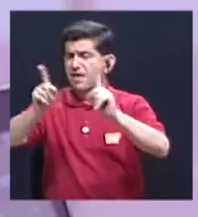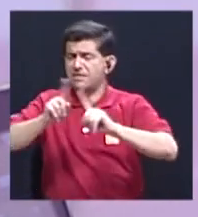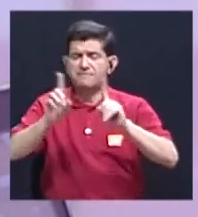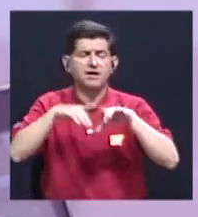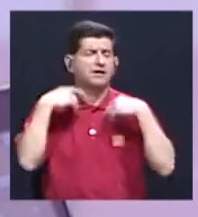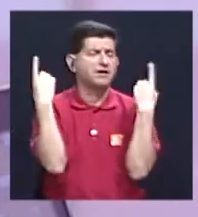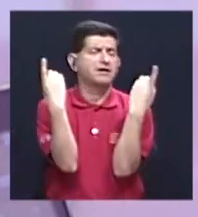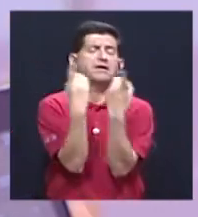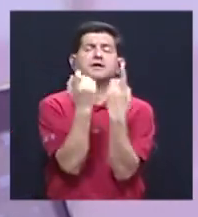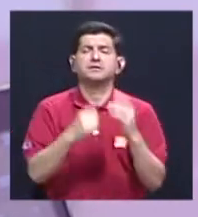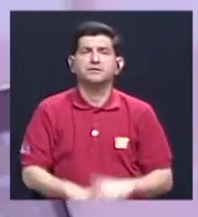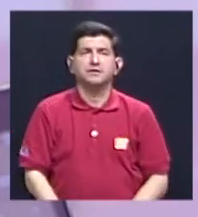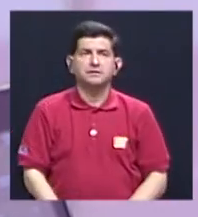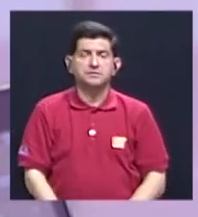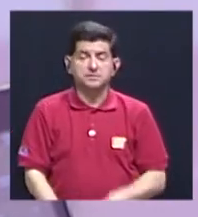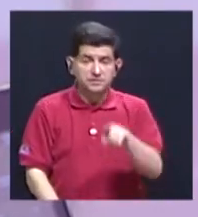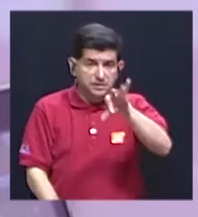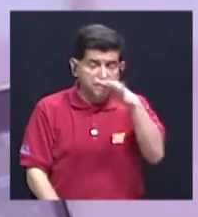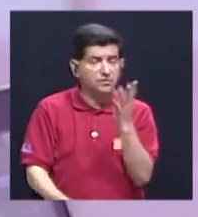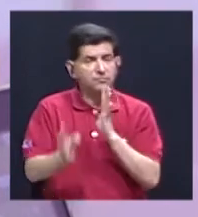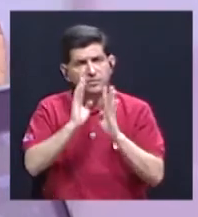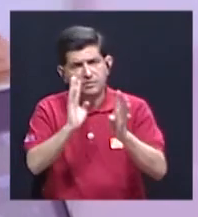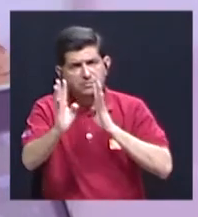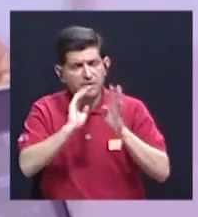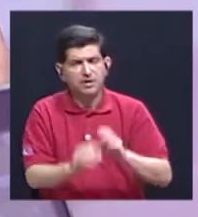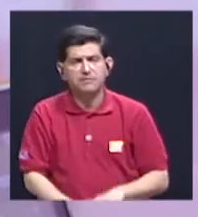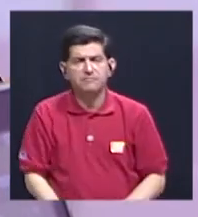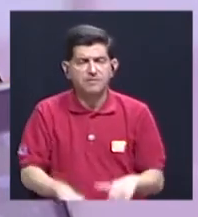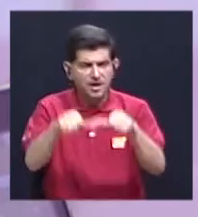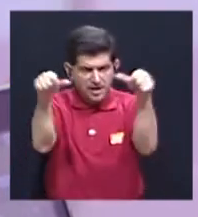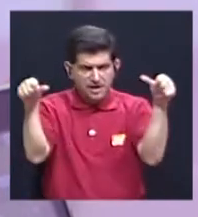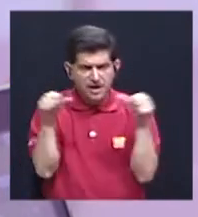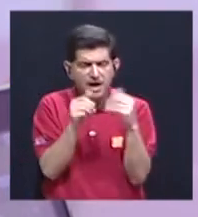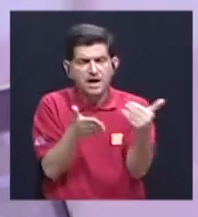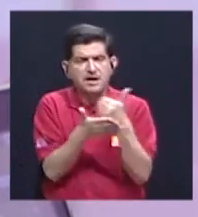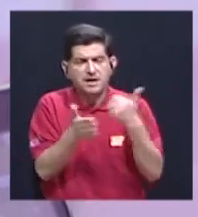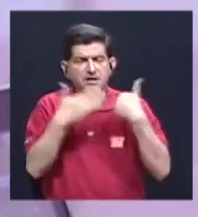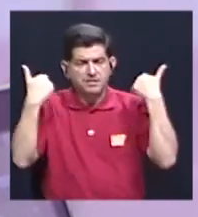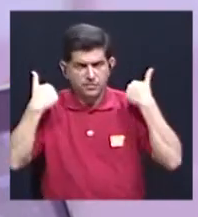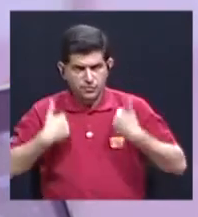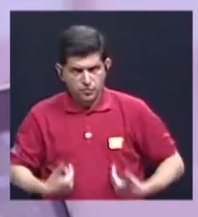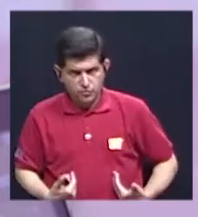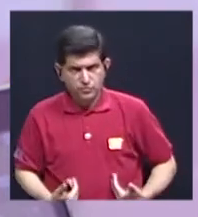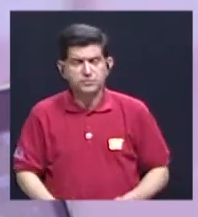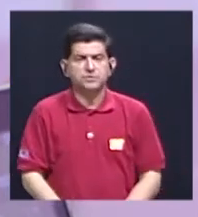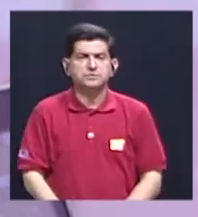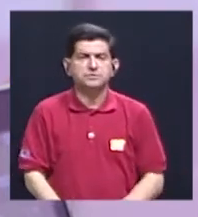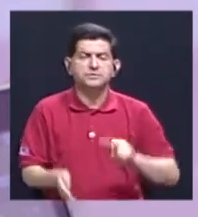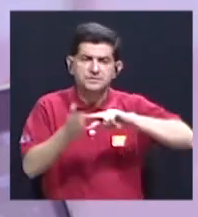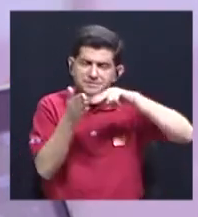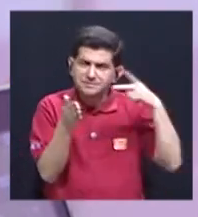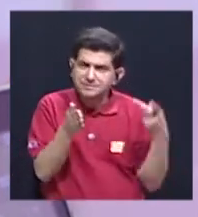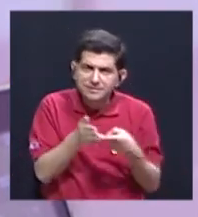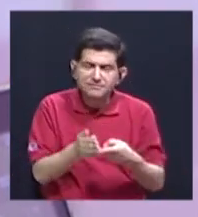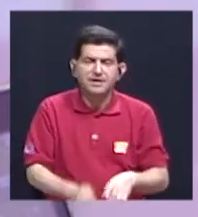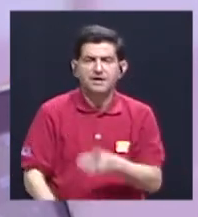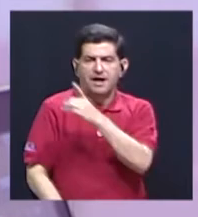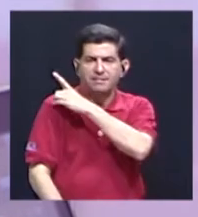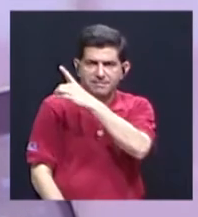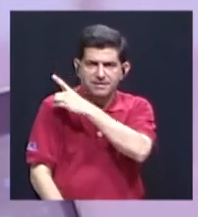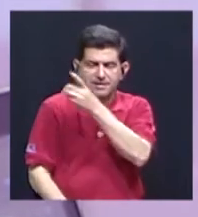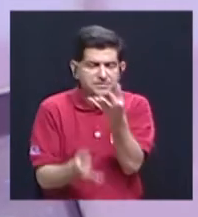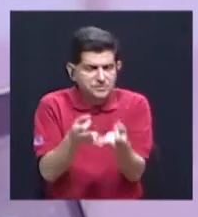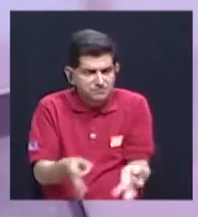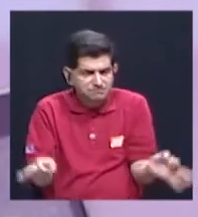dependencias, de modo que estamos hablando del área de recursos humanos, estamos hablando de direcciones